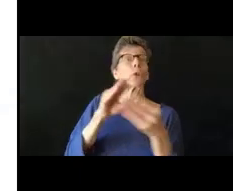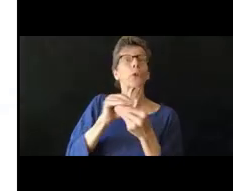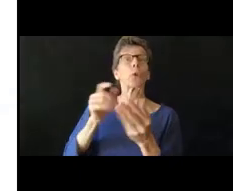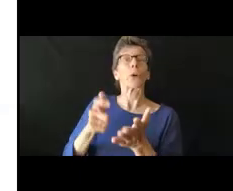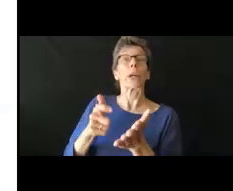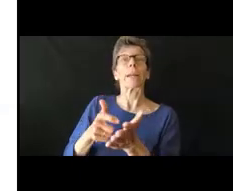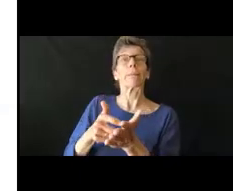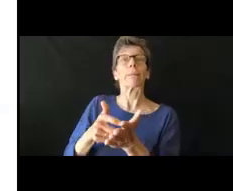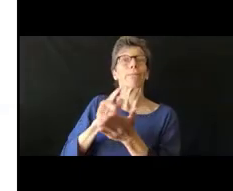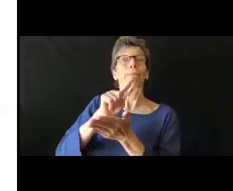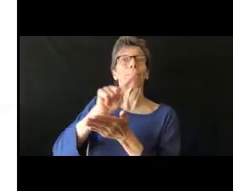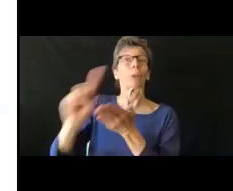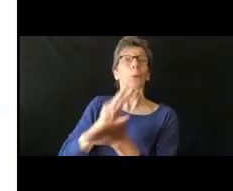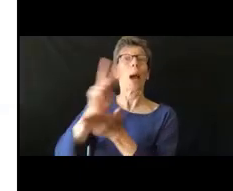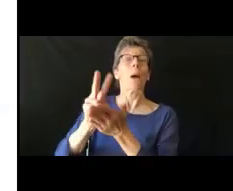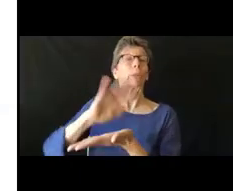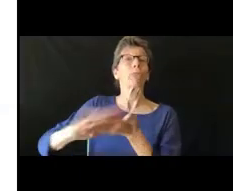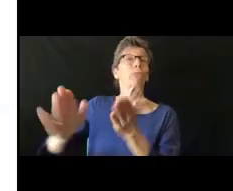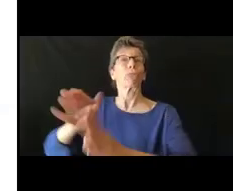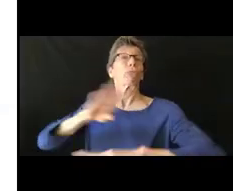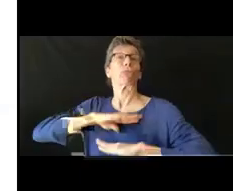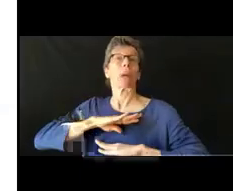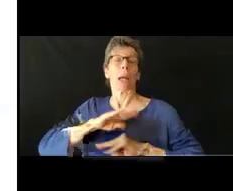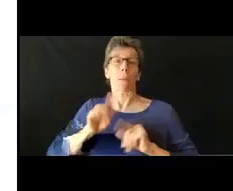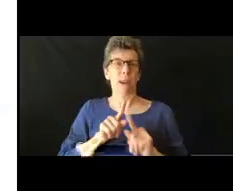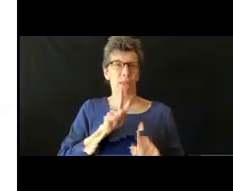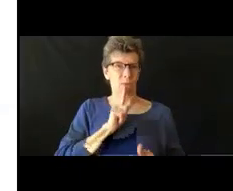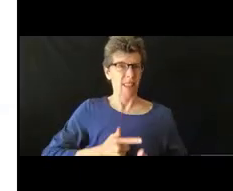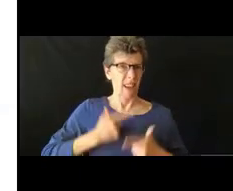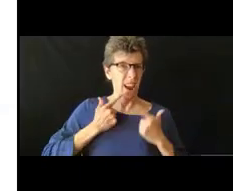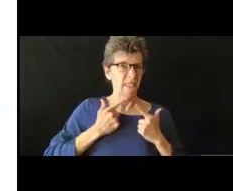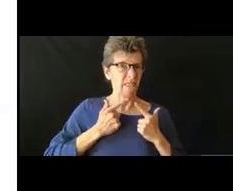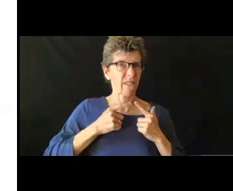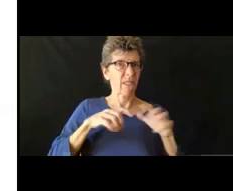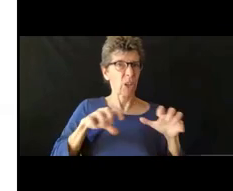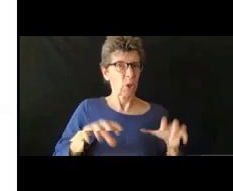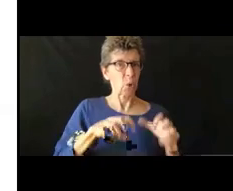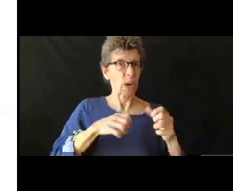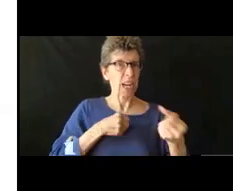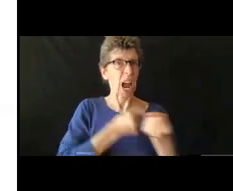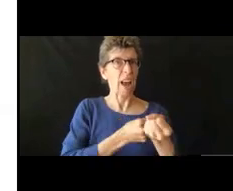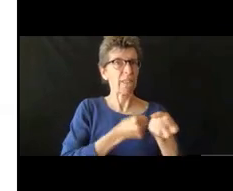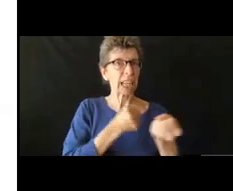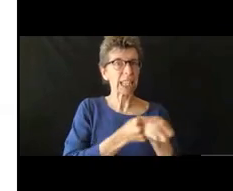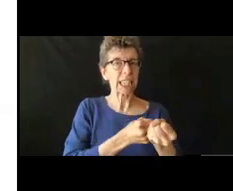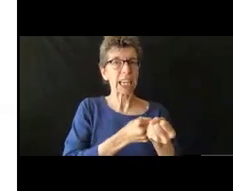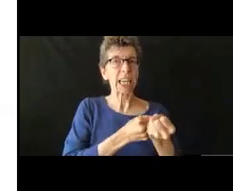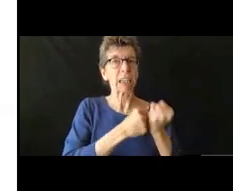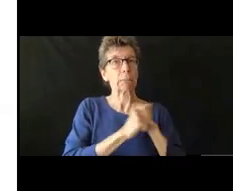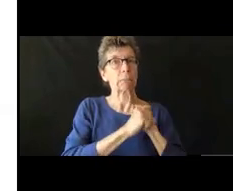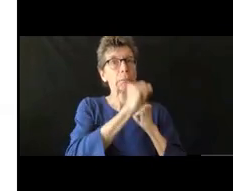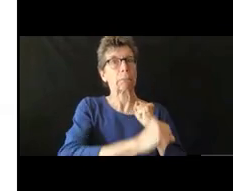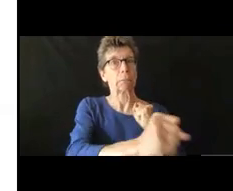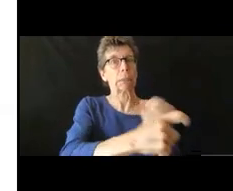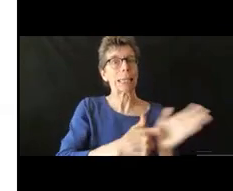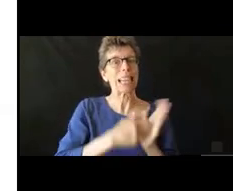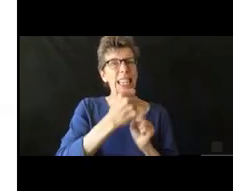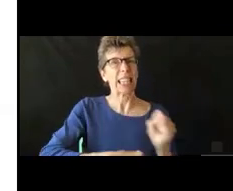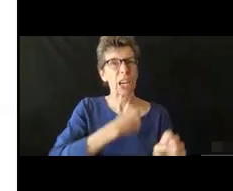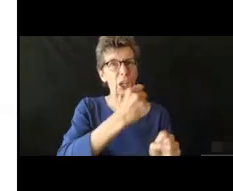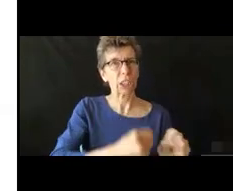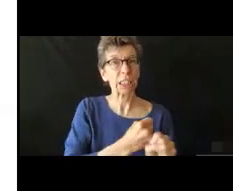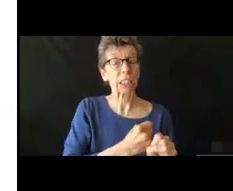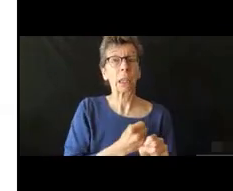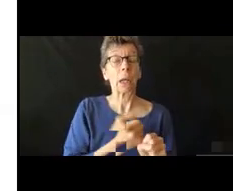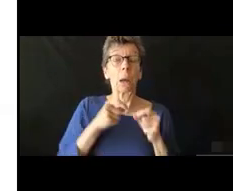el abogado a veces tarda años. Y eso es bien difícil porque en educación nuestros niños, pues no tienen mucho,